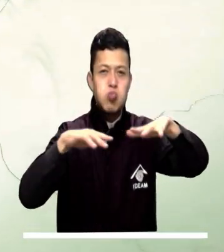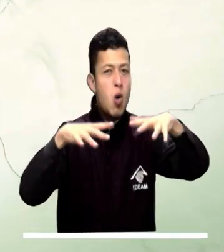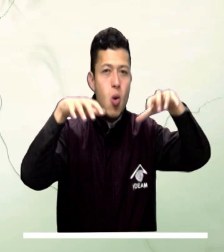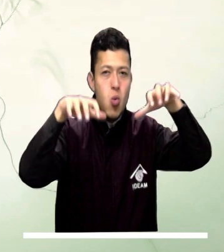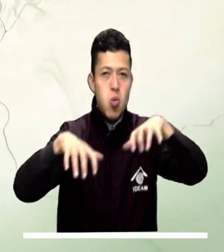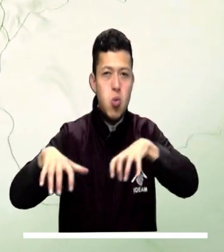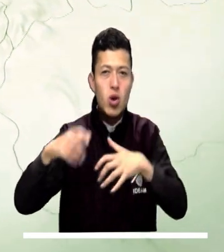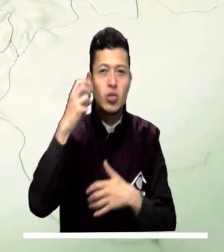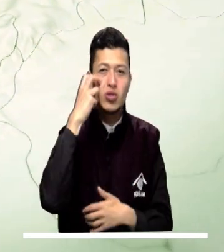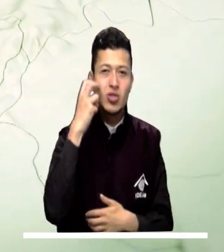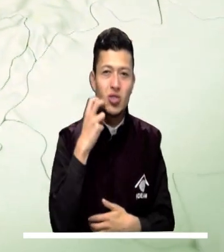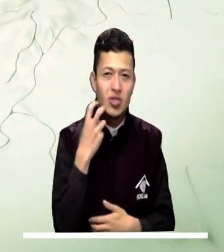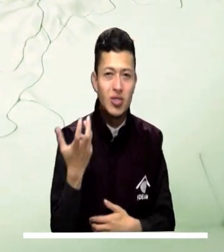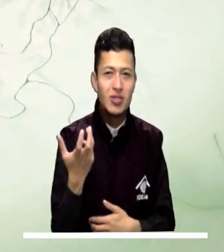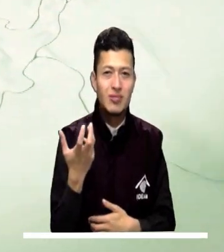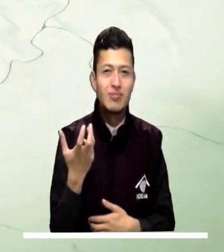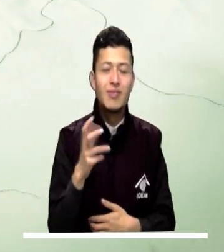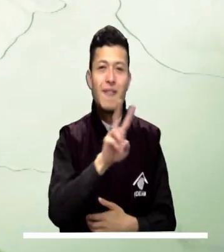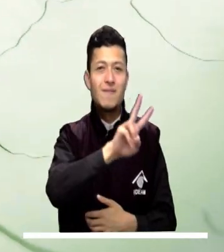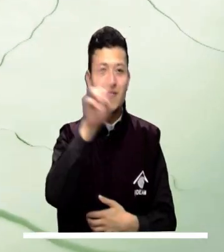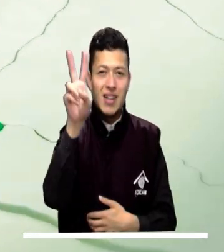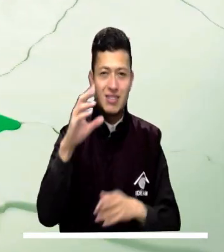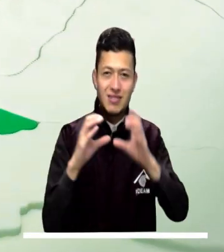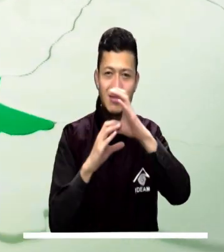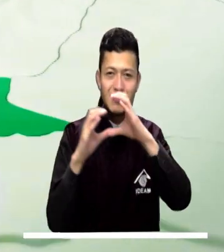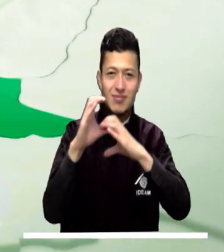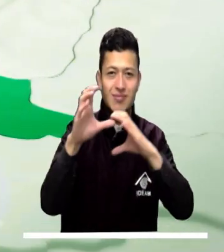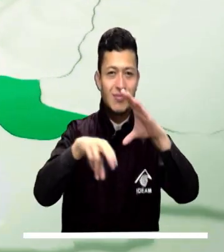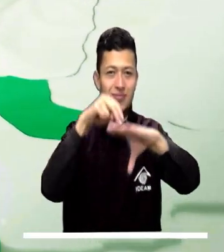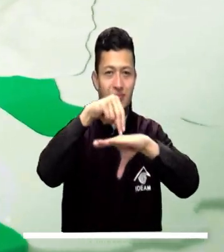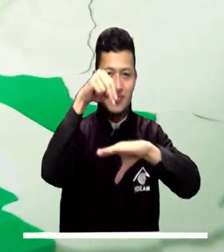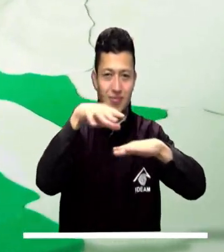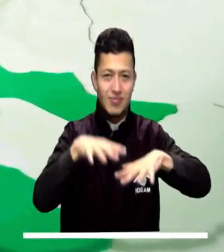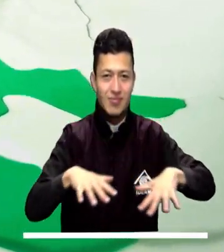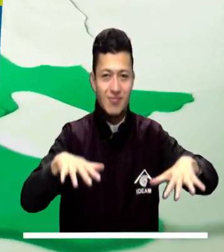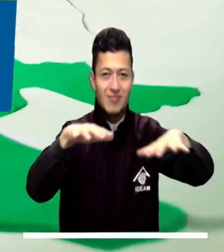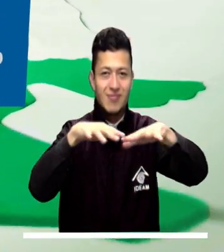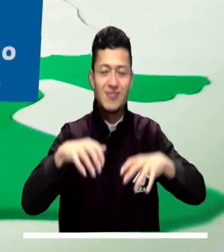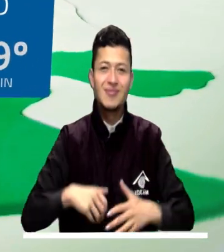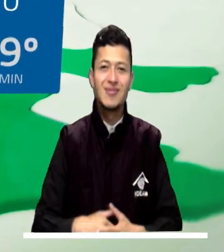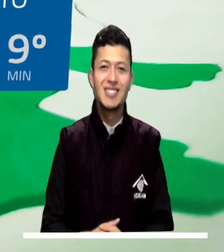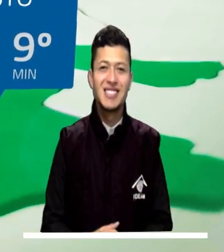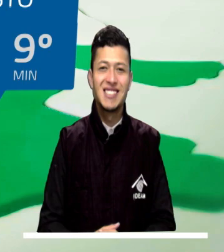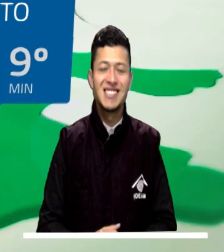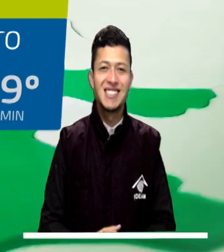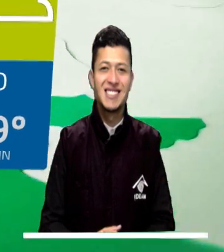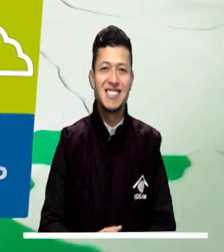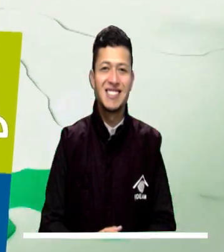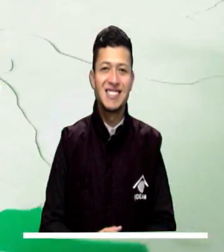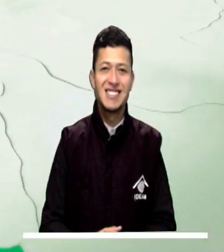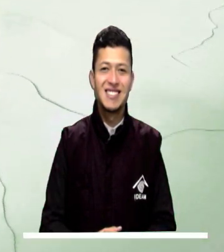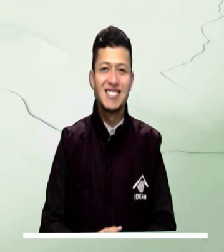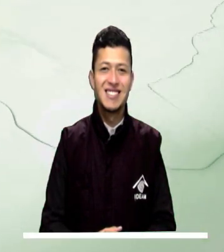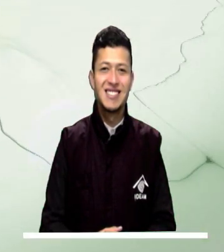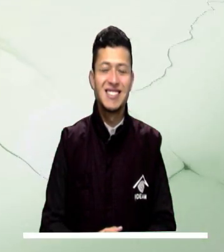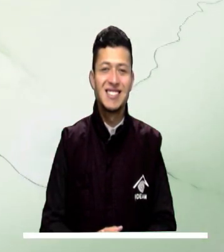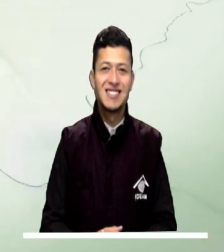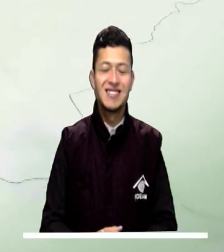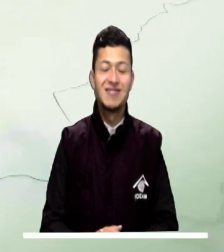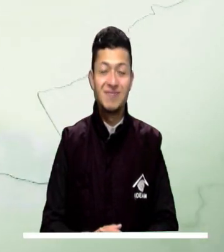Grandes acumulaciones de nubes podrían ocasionar lluvias en zonas de Chocó, litoral del Valle del Cauca, Cauca y Nariño.